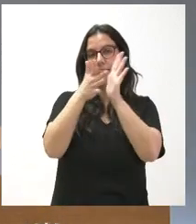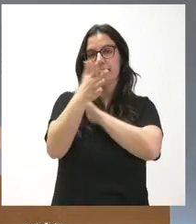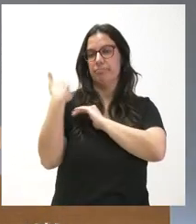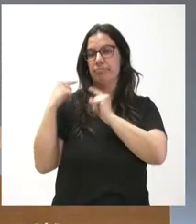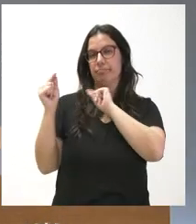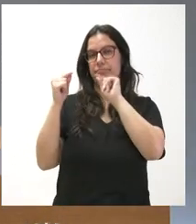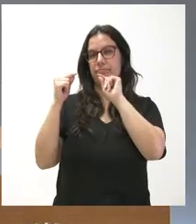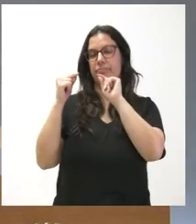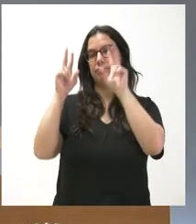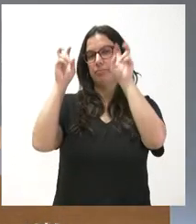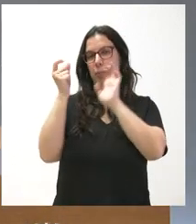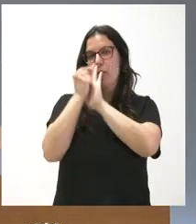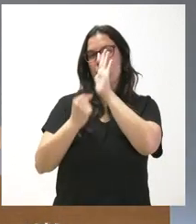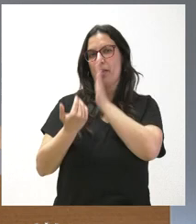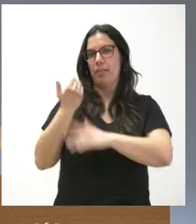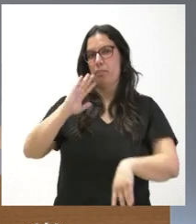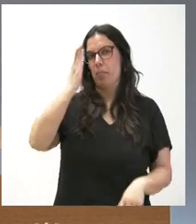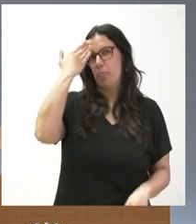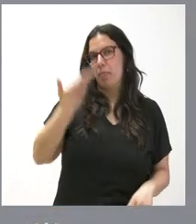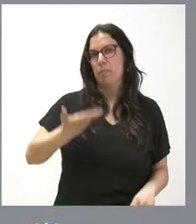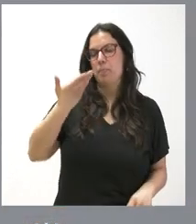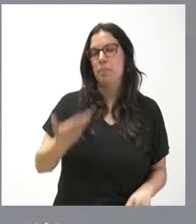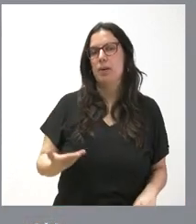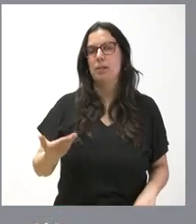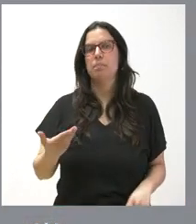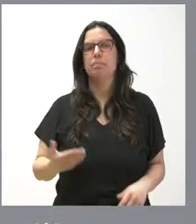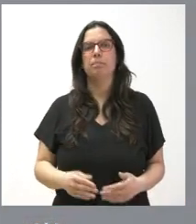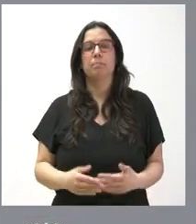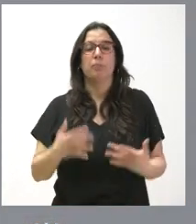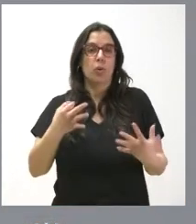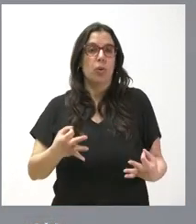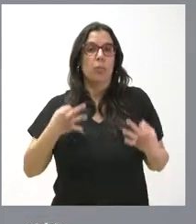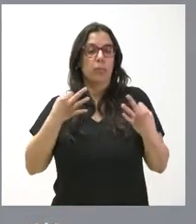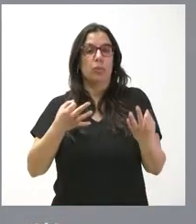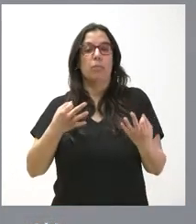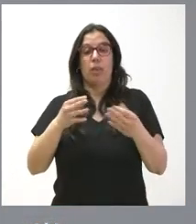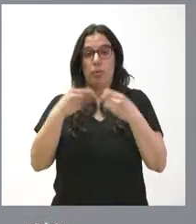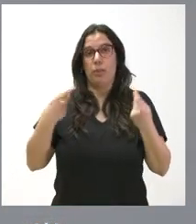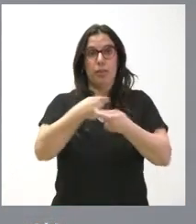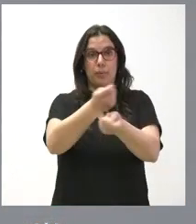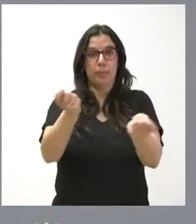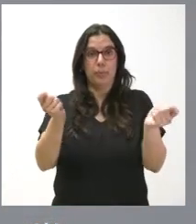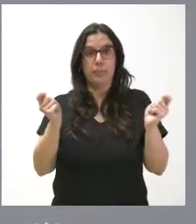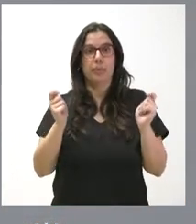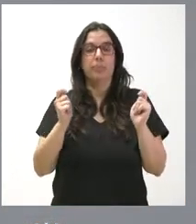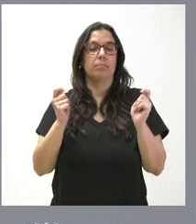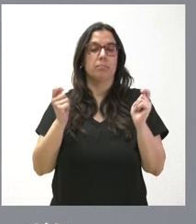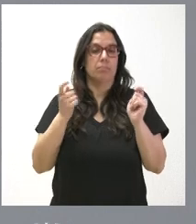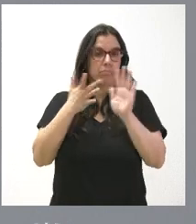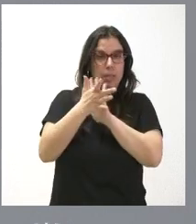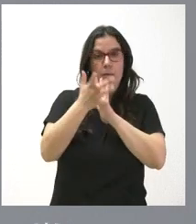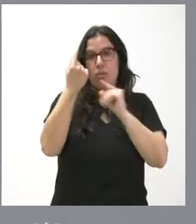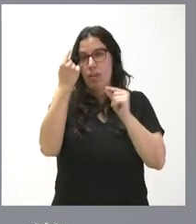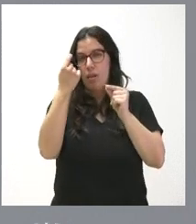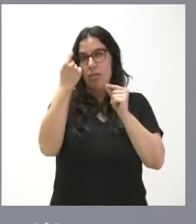asuntos del orden del día, que, como siempre ocurre, les entregamos la documentación explicativa y el detalle de